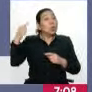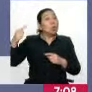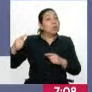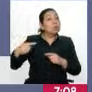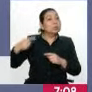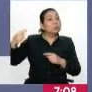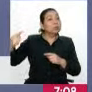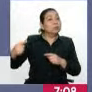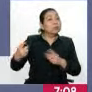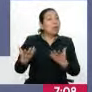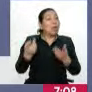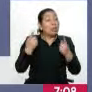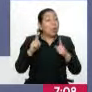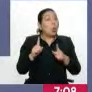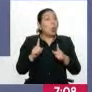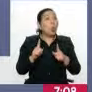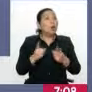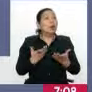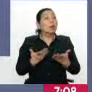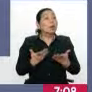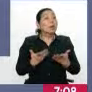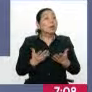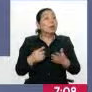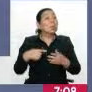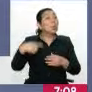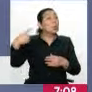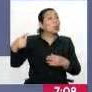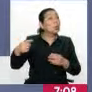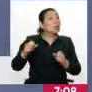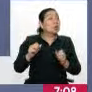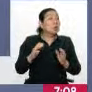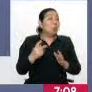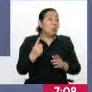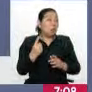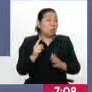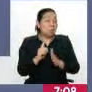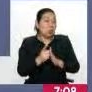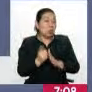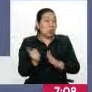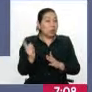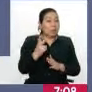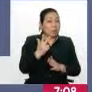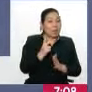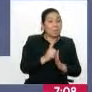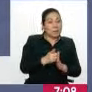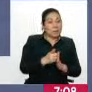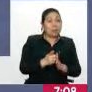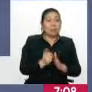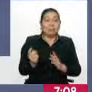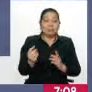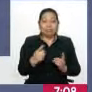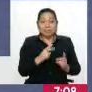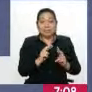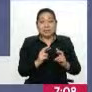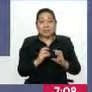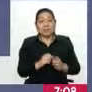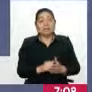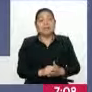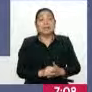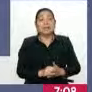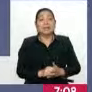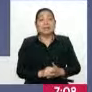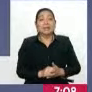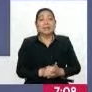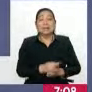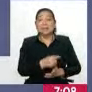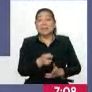Y para los despegues, de acuerdo a la estela turbulenta, oscila de entre un minuto hasta tres minutos. Vamos a conversar con alguien,